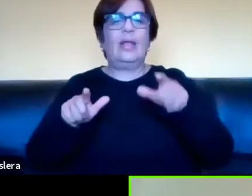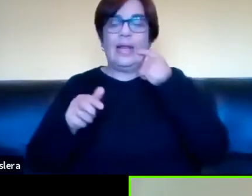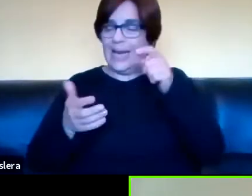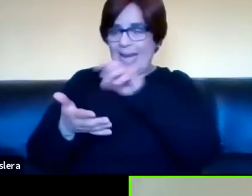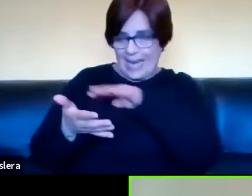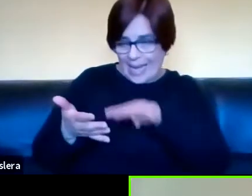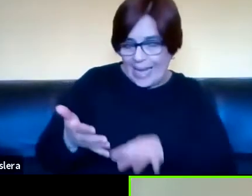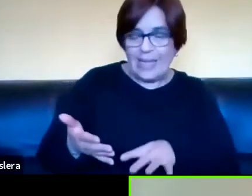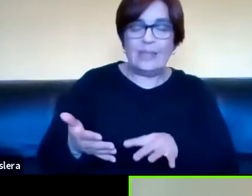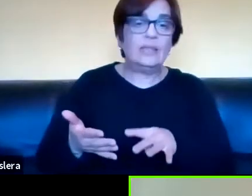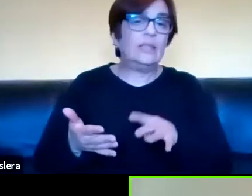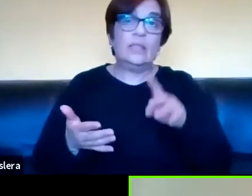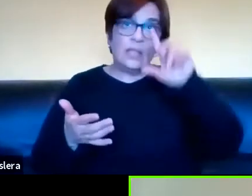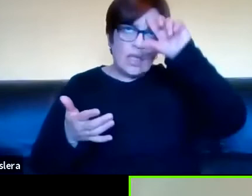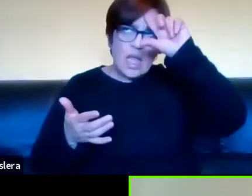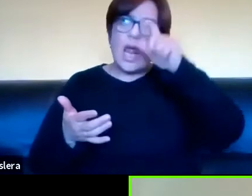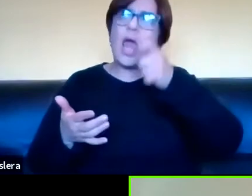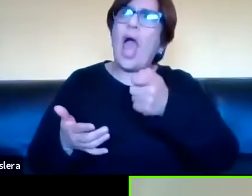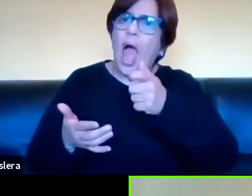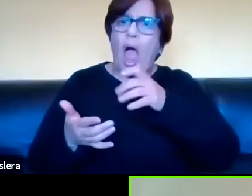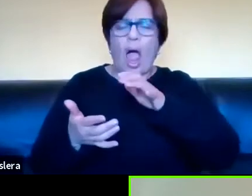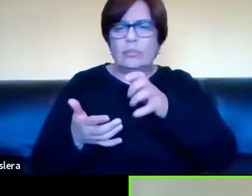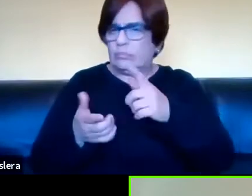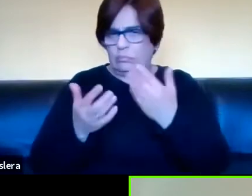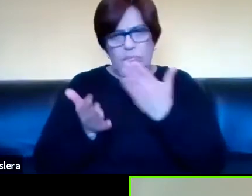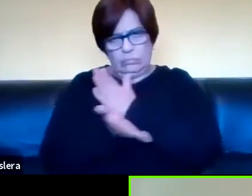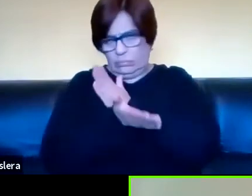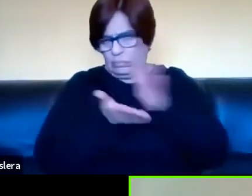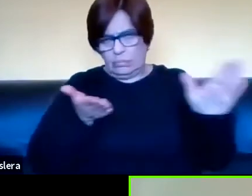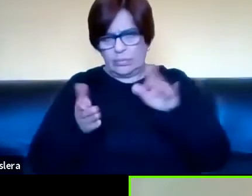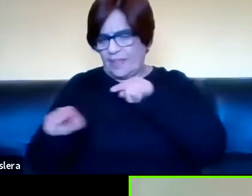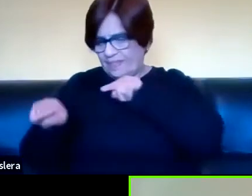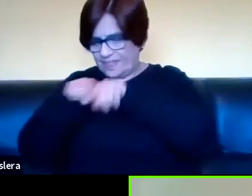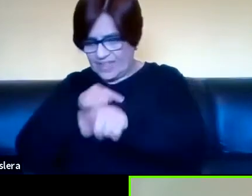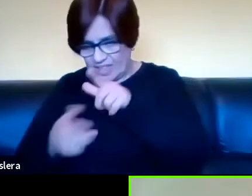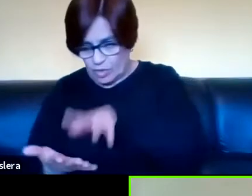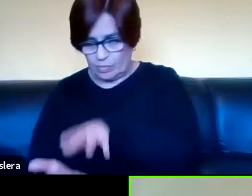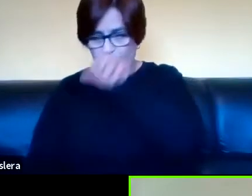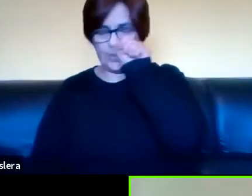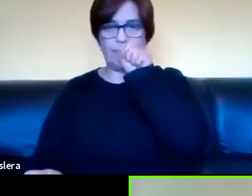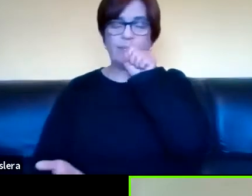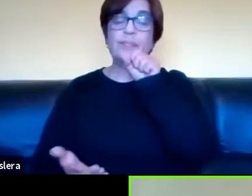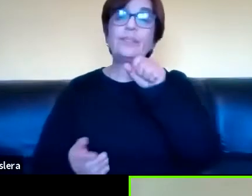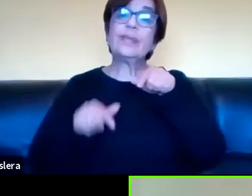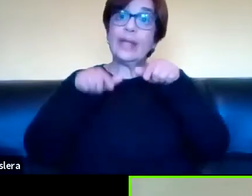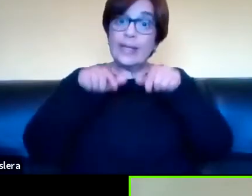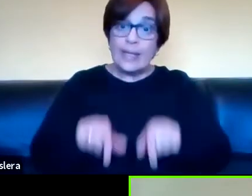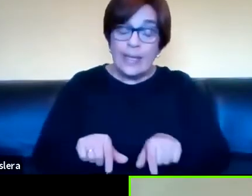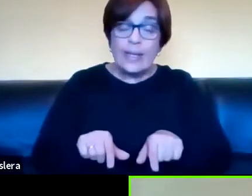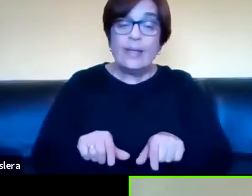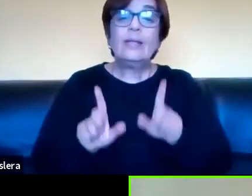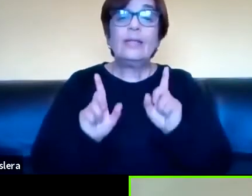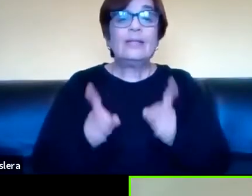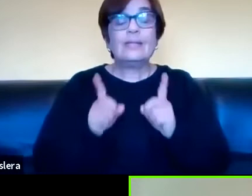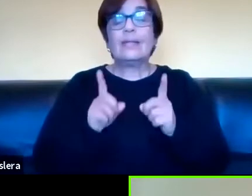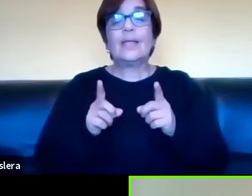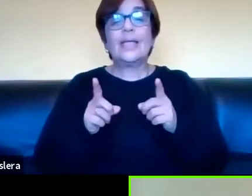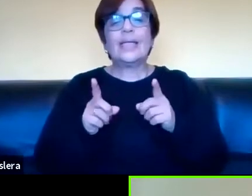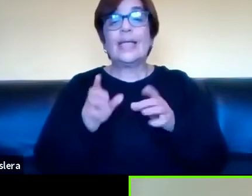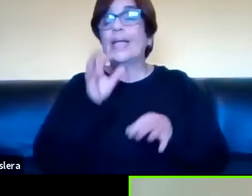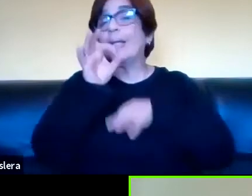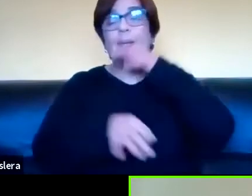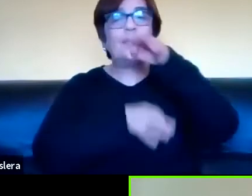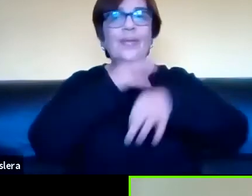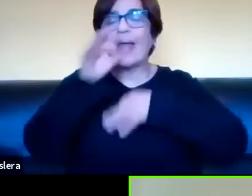grafemas sin pasarlo por el fonema. entonces ahí me parece que obviamente estamos hablando de cómo